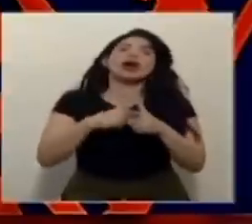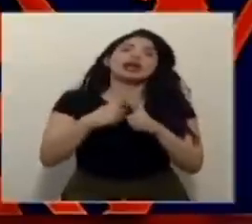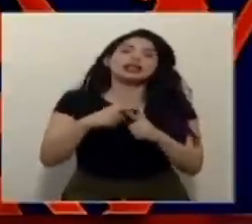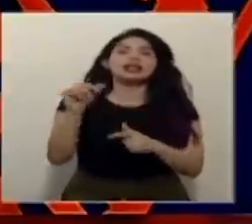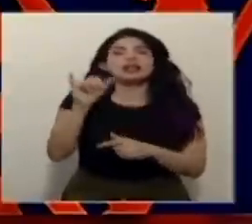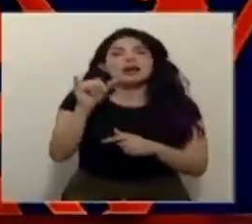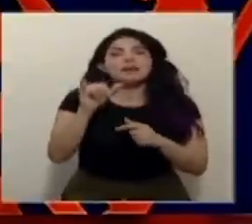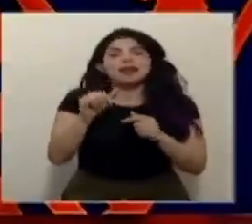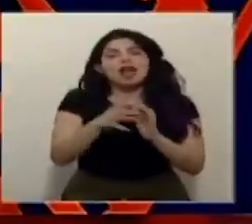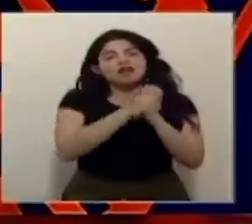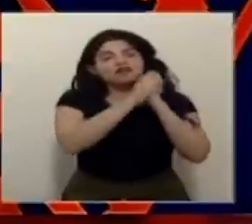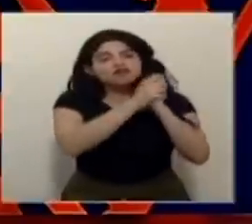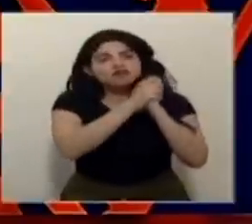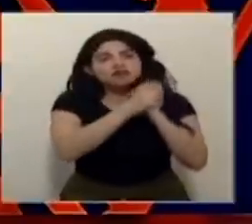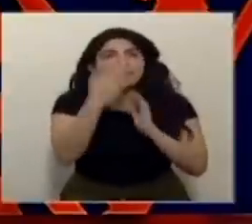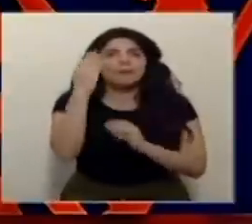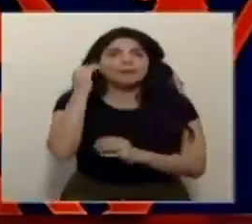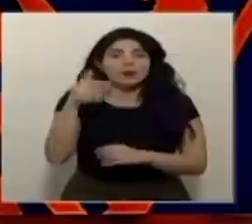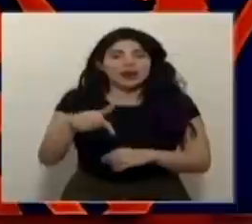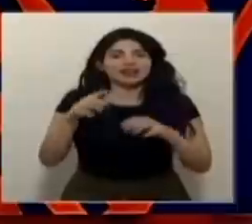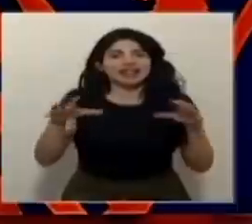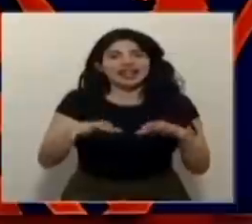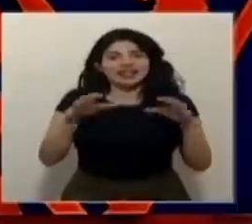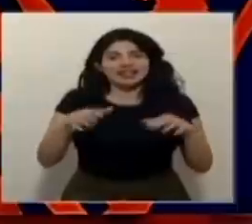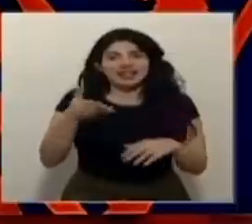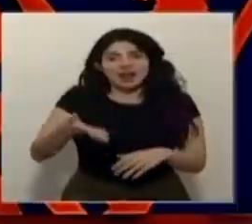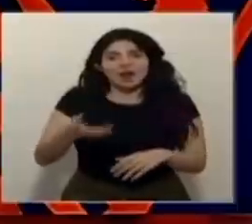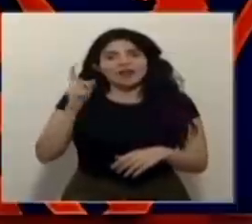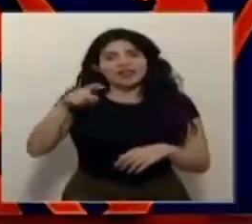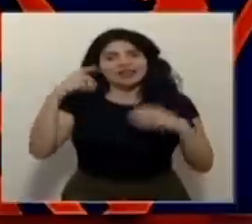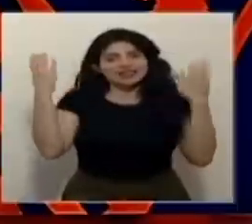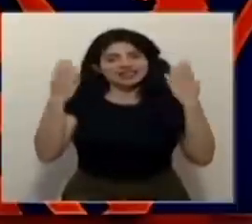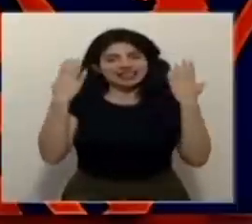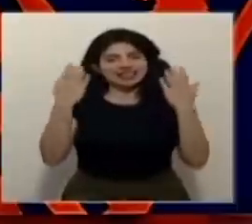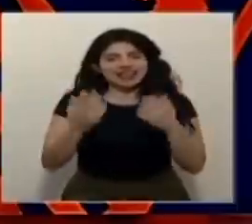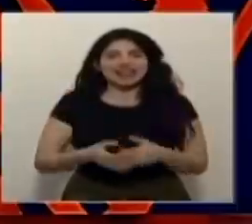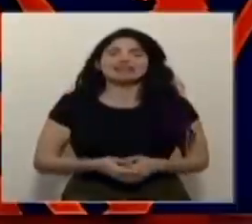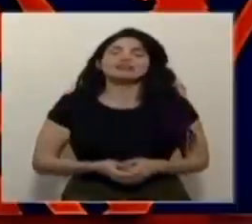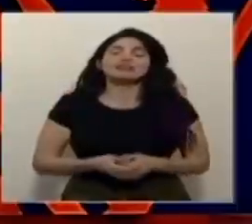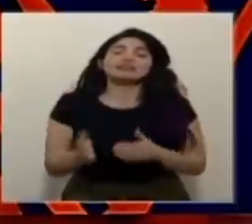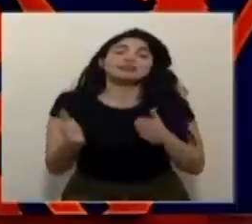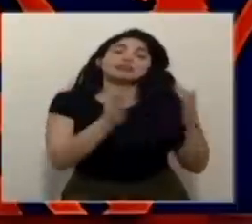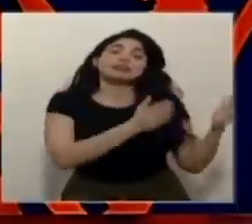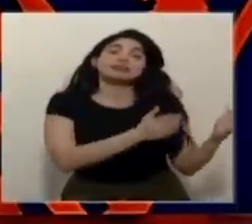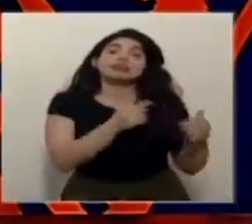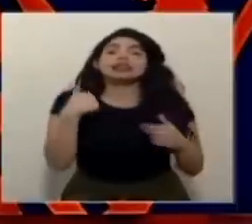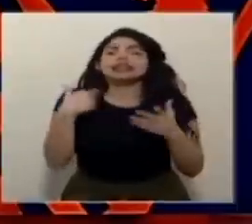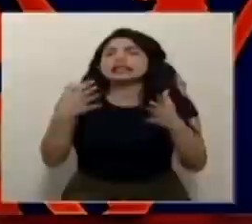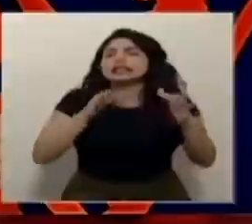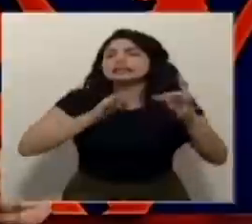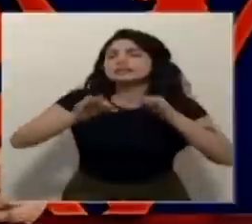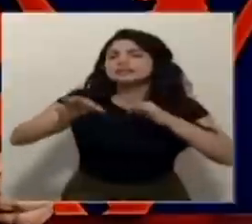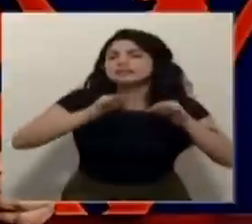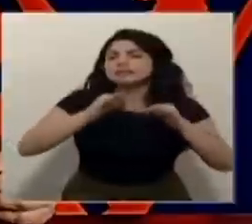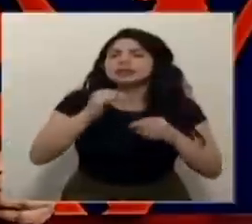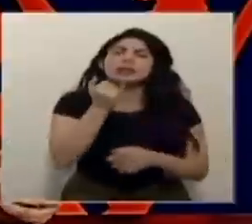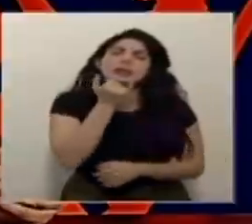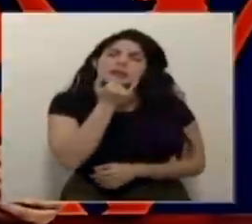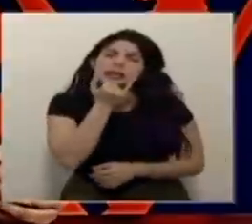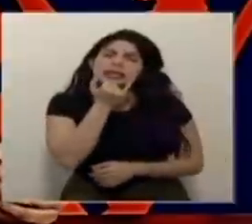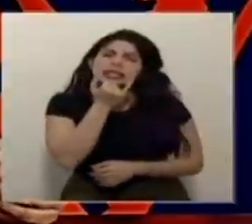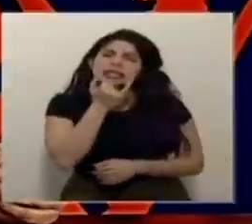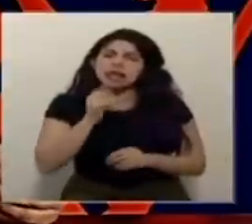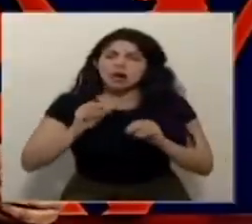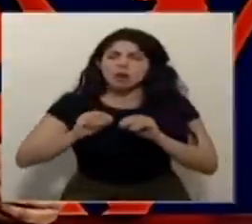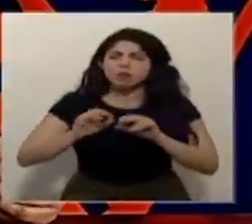también felicitarlos por estas actividades que hoy tenemos que celebrar. Les quería explicar qué es lo que está pasando con